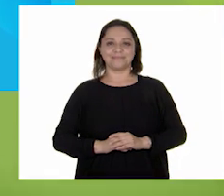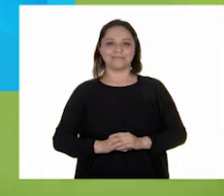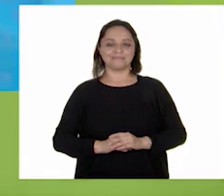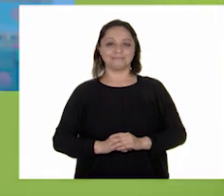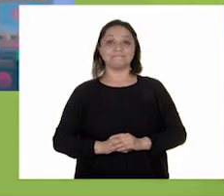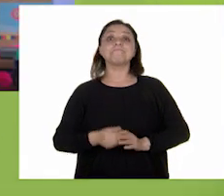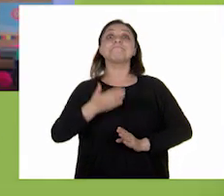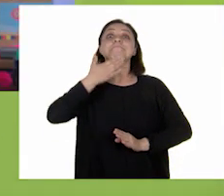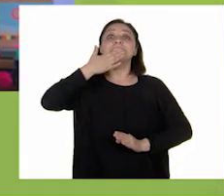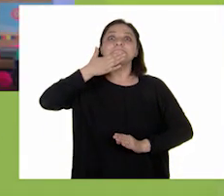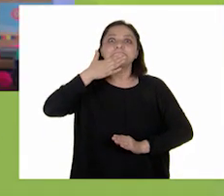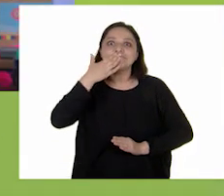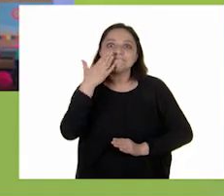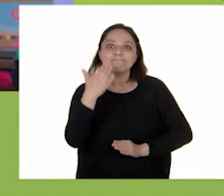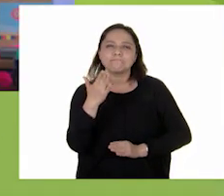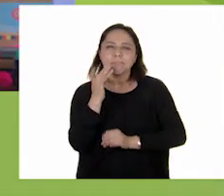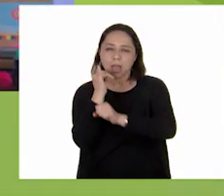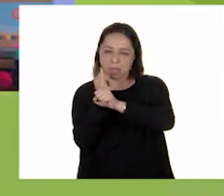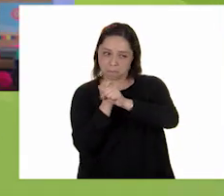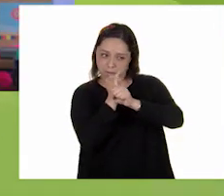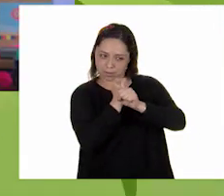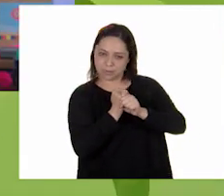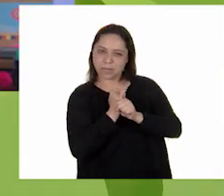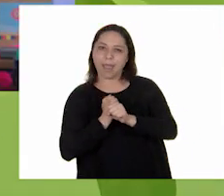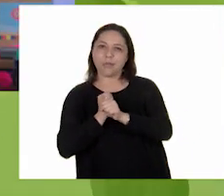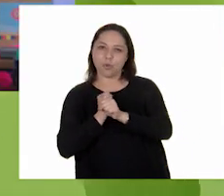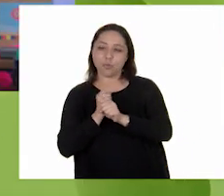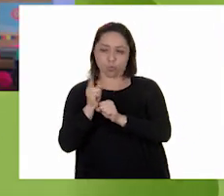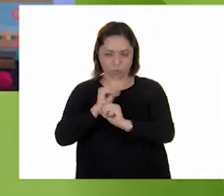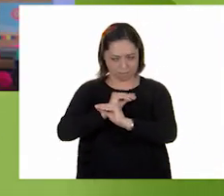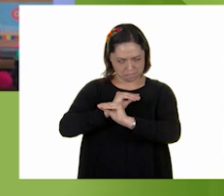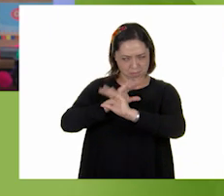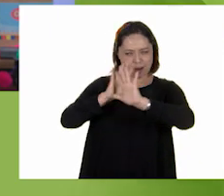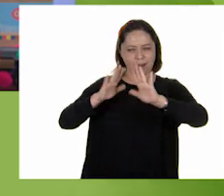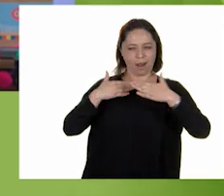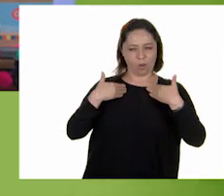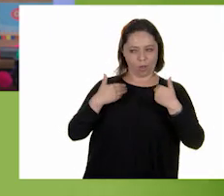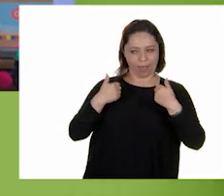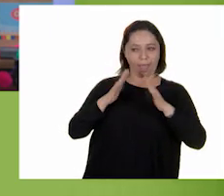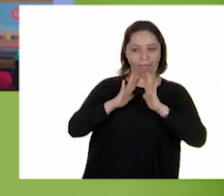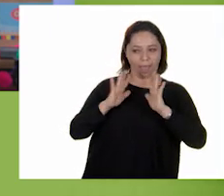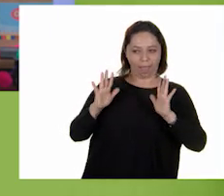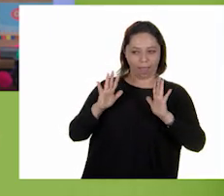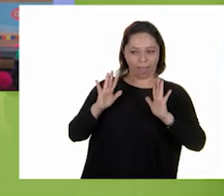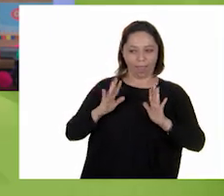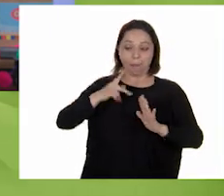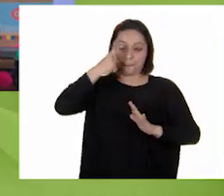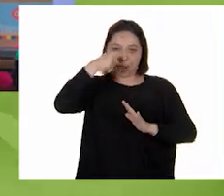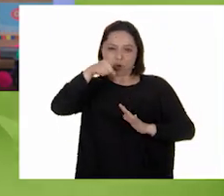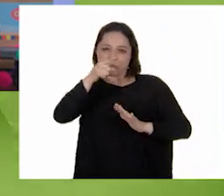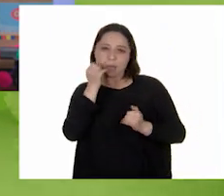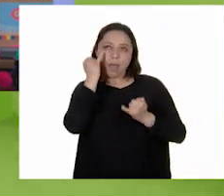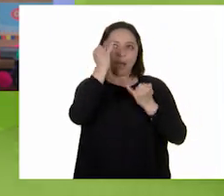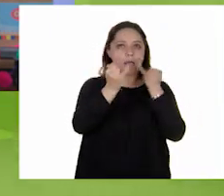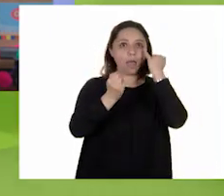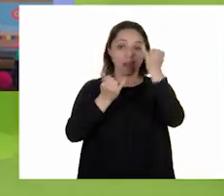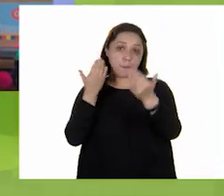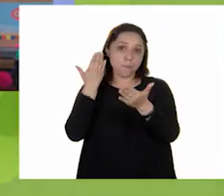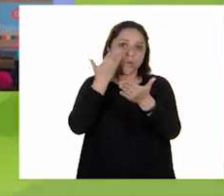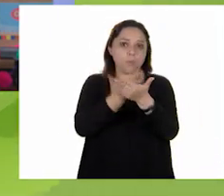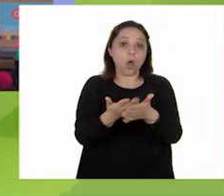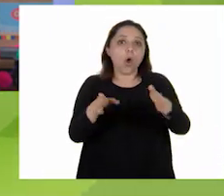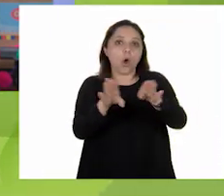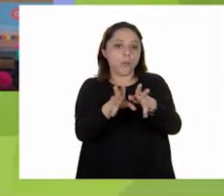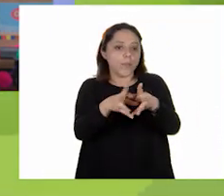Muy bien, investigadores. Tal vez ya tengamos más claro el tema del proyecto. Pero para poder proponer soluciones, debemos